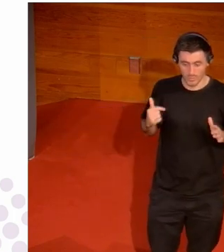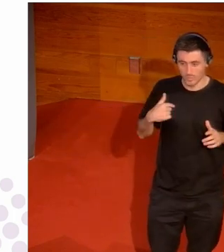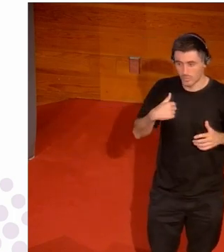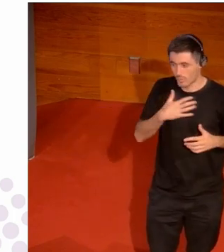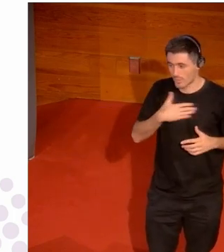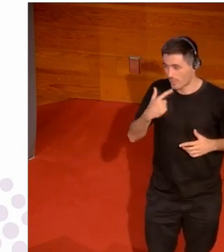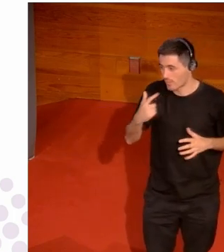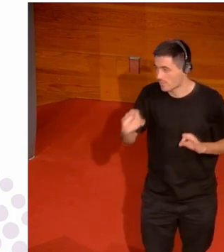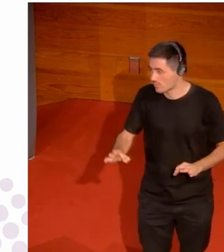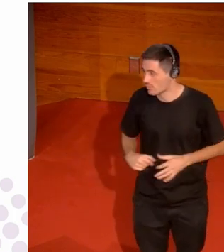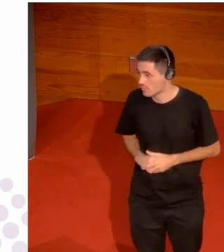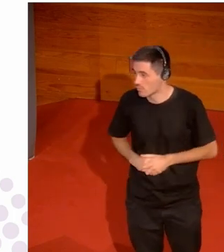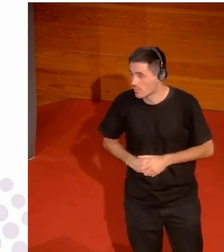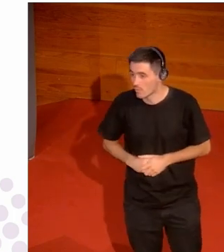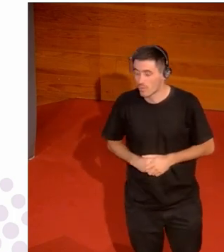¿hay alguna última pregunta?